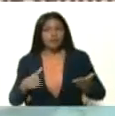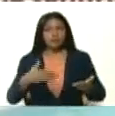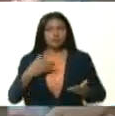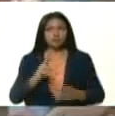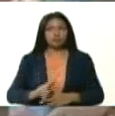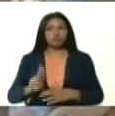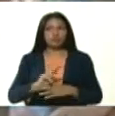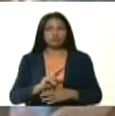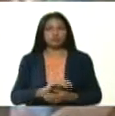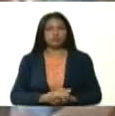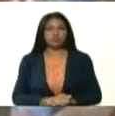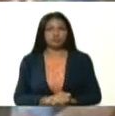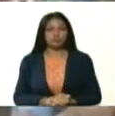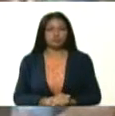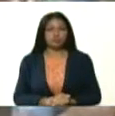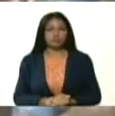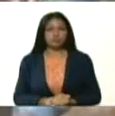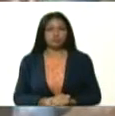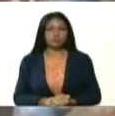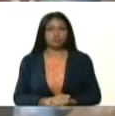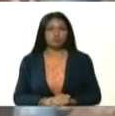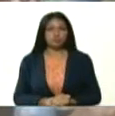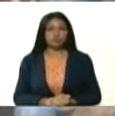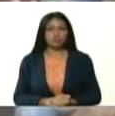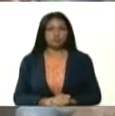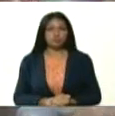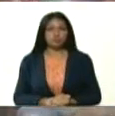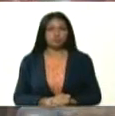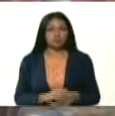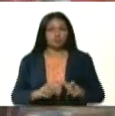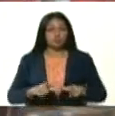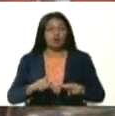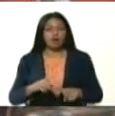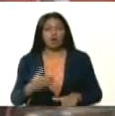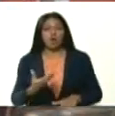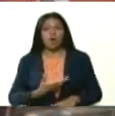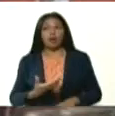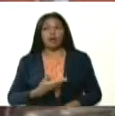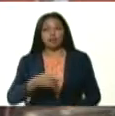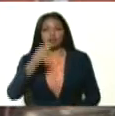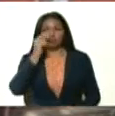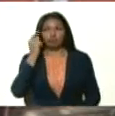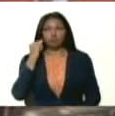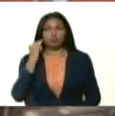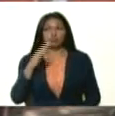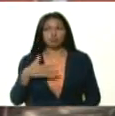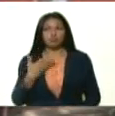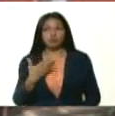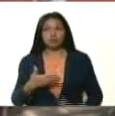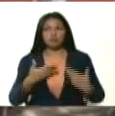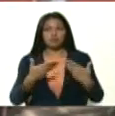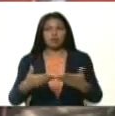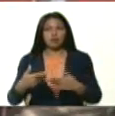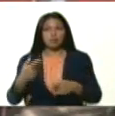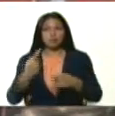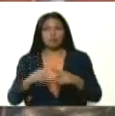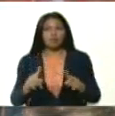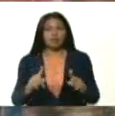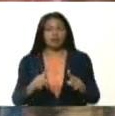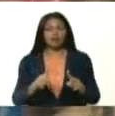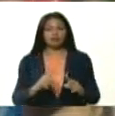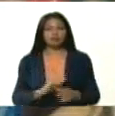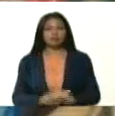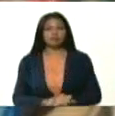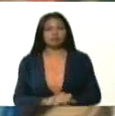almacenamiento. Y un nivel local que van a conducir nuestros alcaldes, alcaldesas, protectores y protectoras, pero con